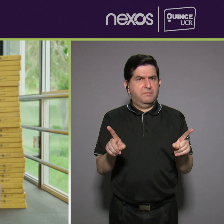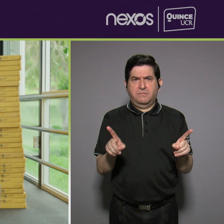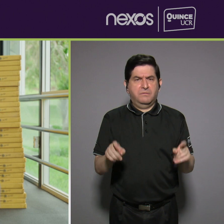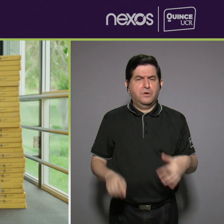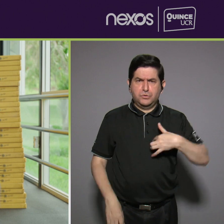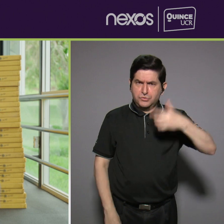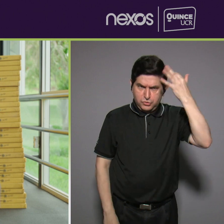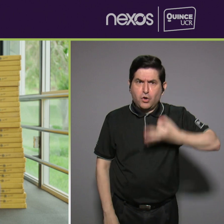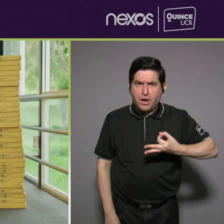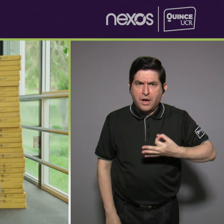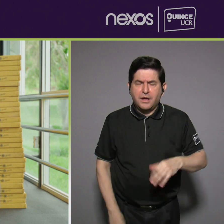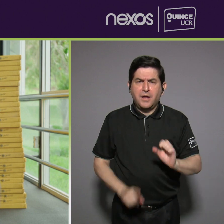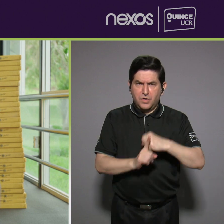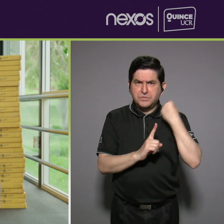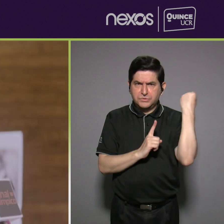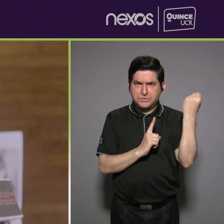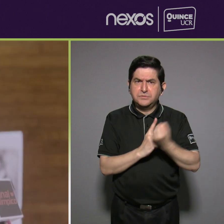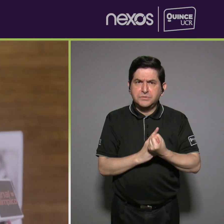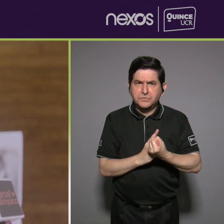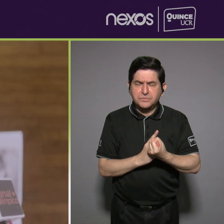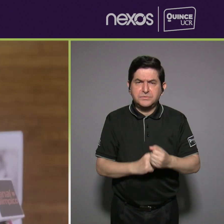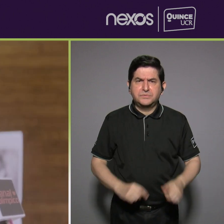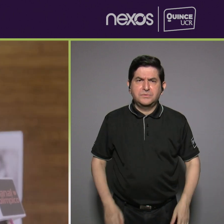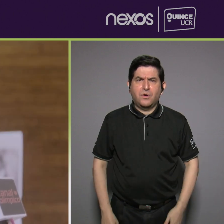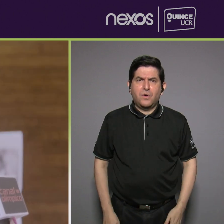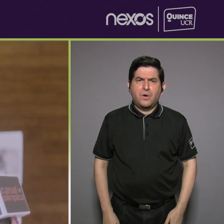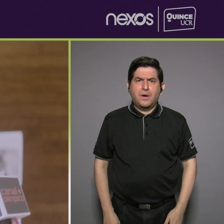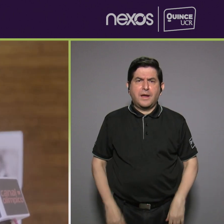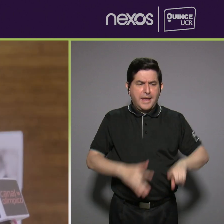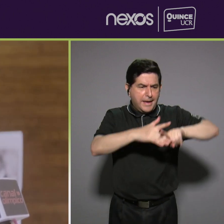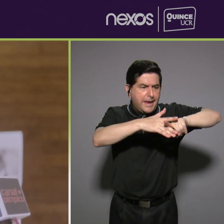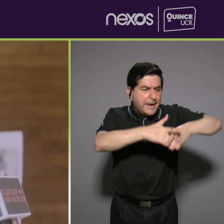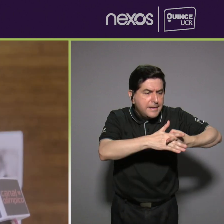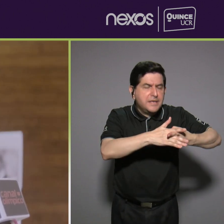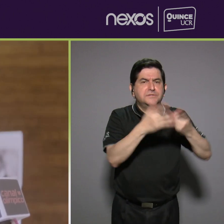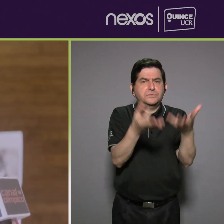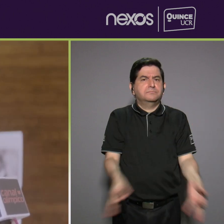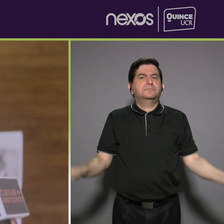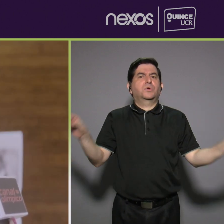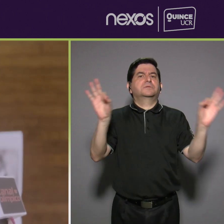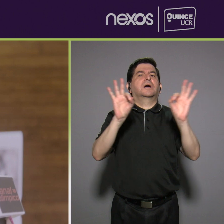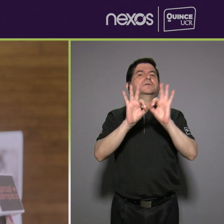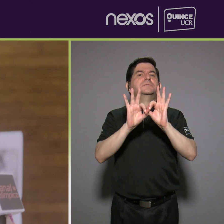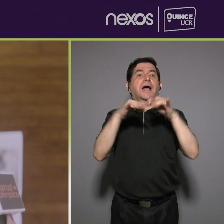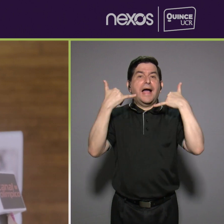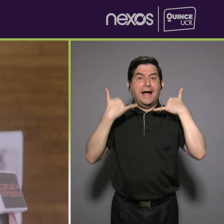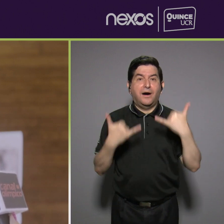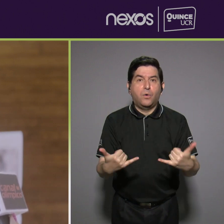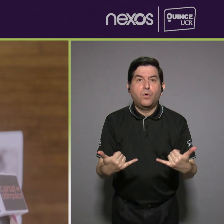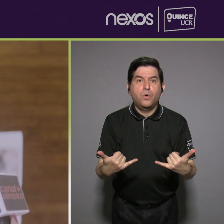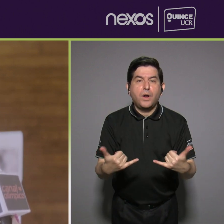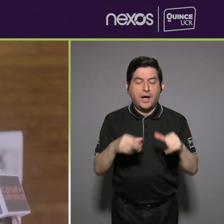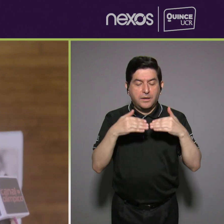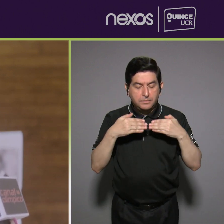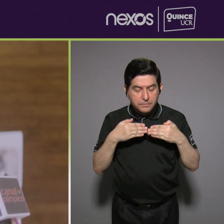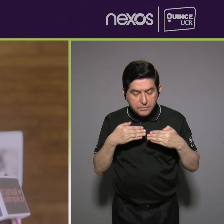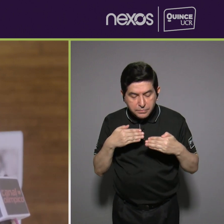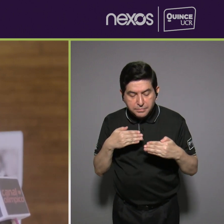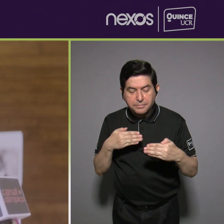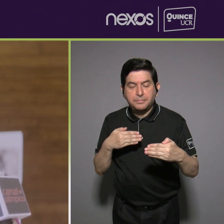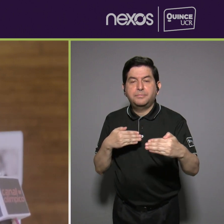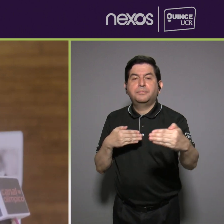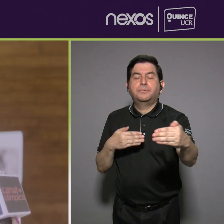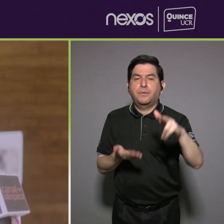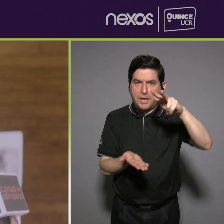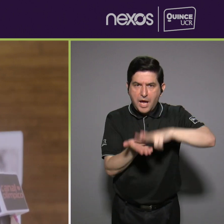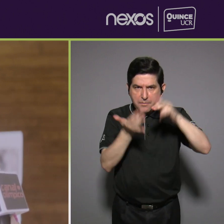creo que esto es un punto de partida muy importante. Ahora es continuar, ya que